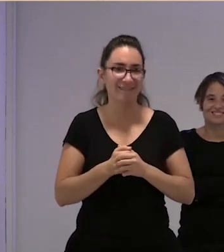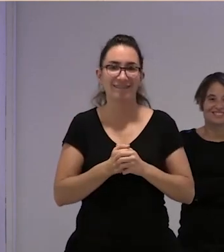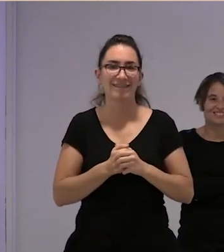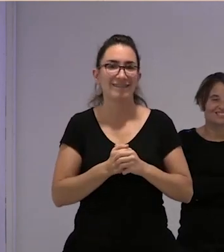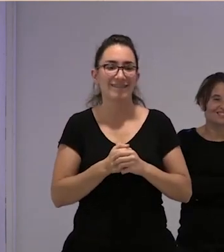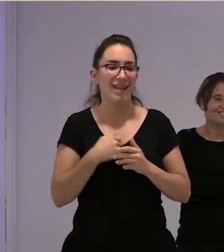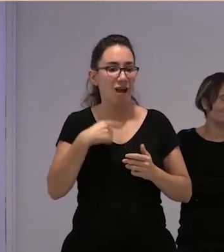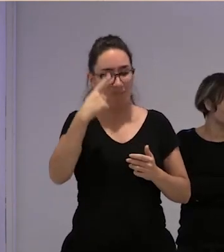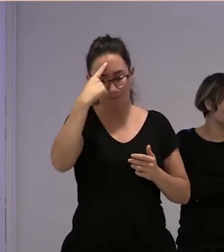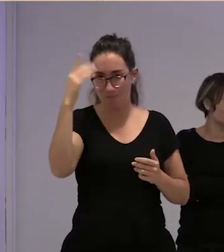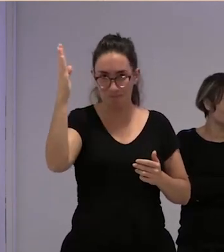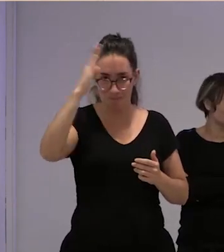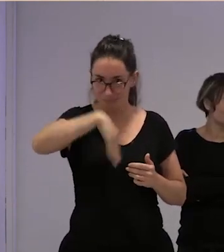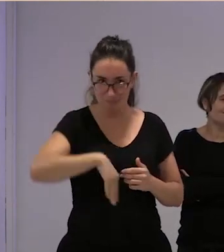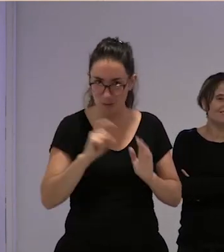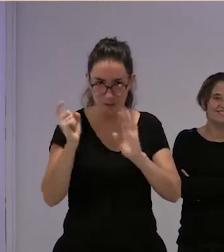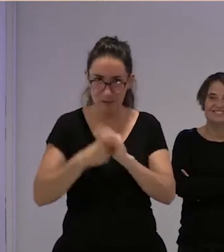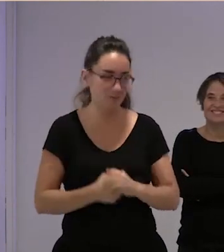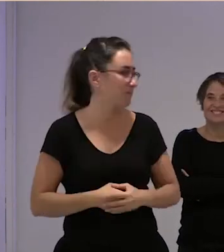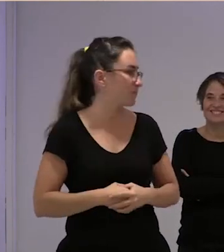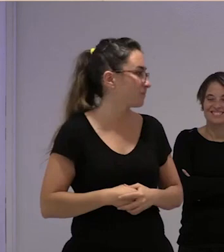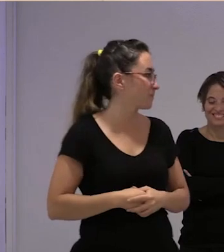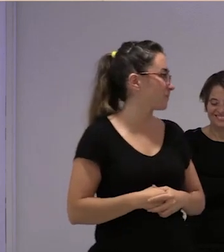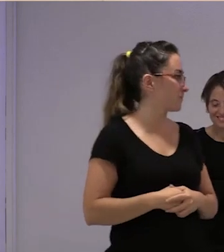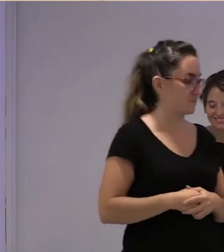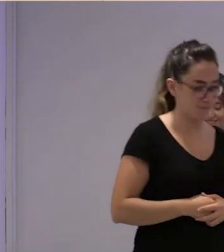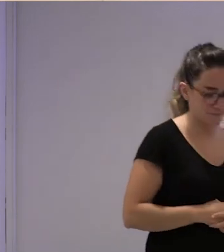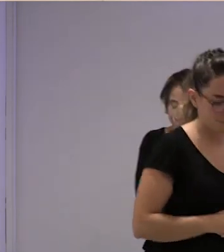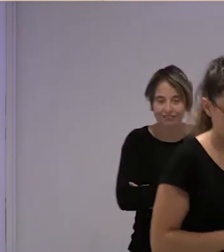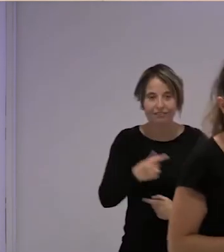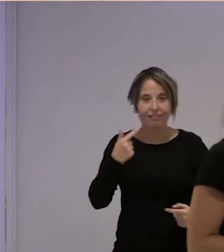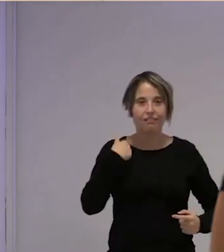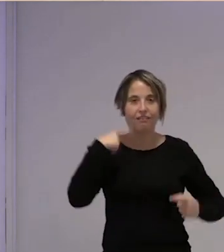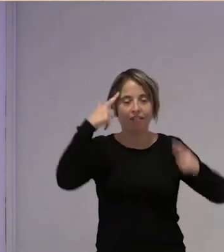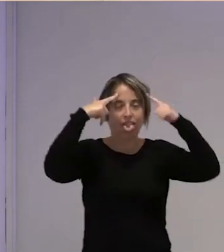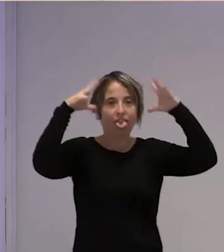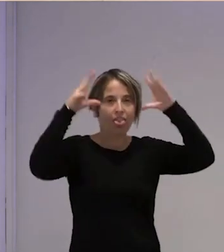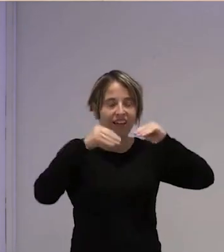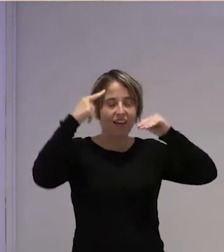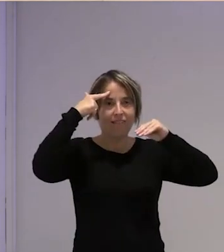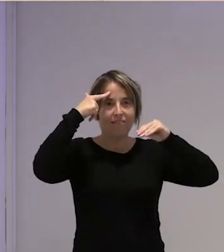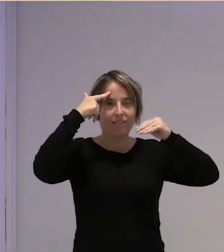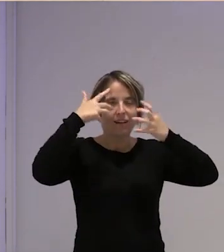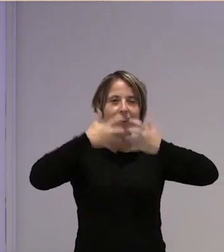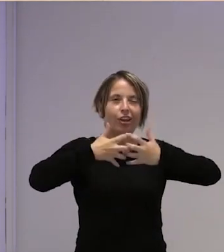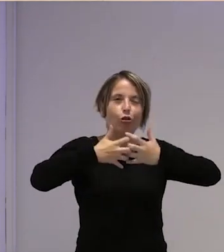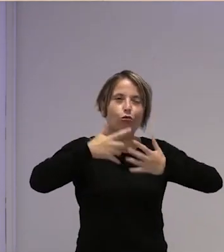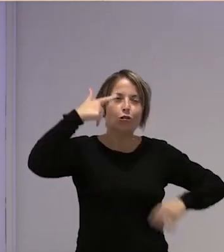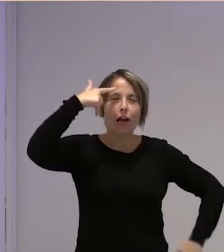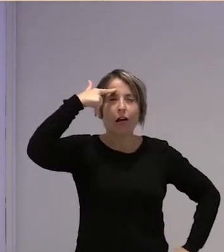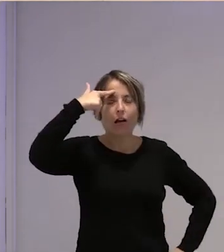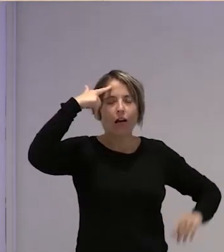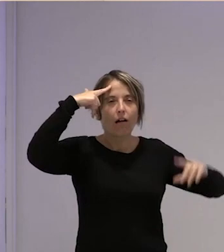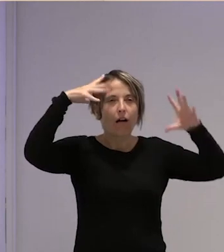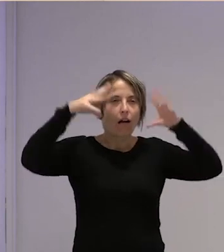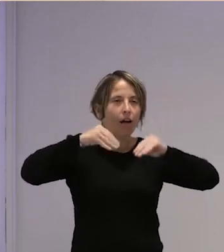se me ha ido por completo me he quedado ahí en barbia la industria la industria es terrorífica